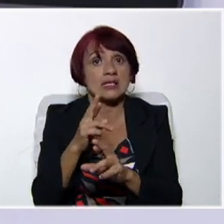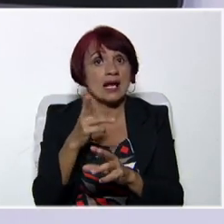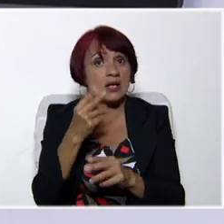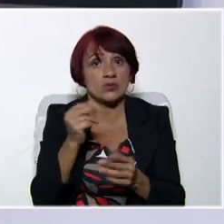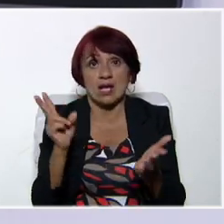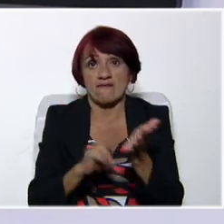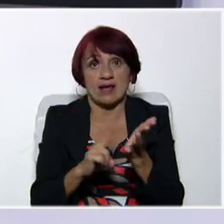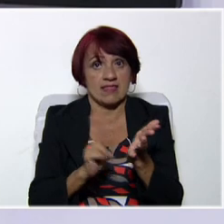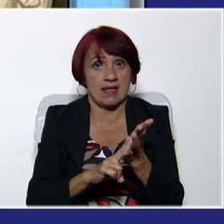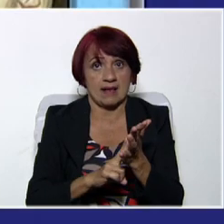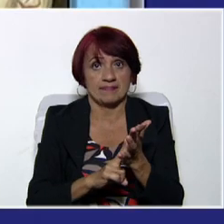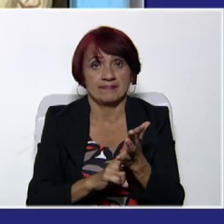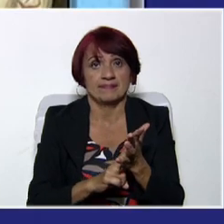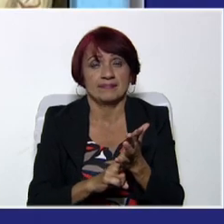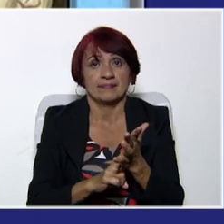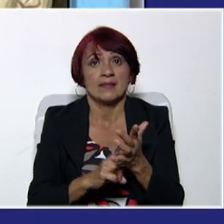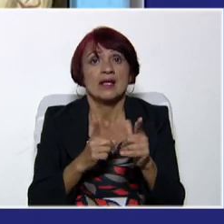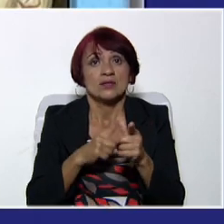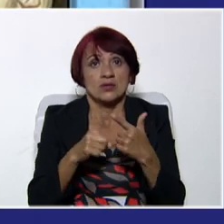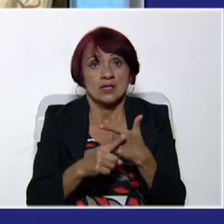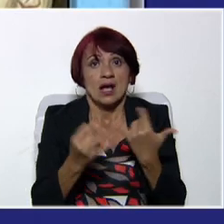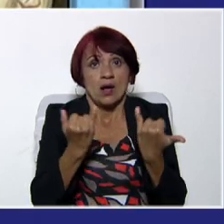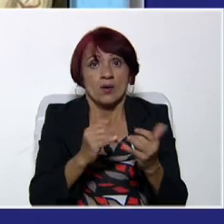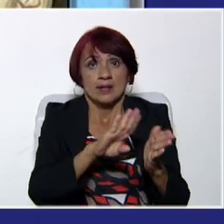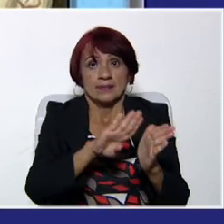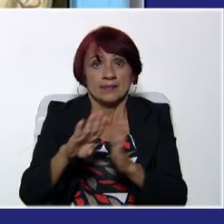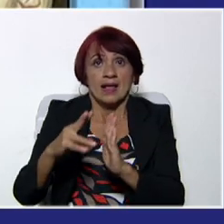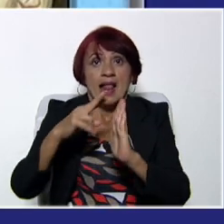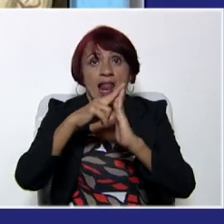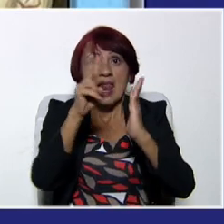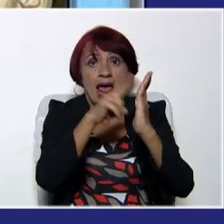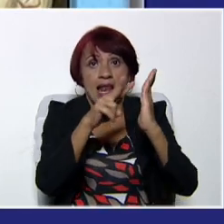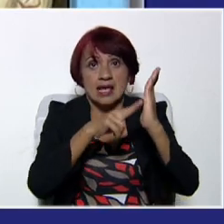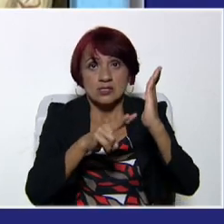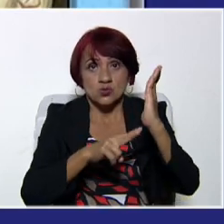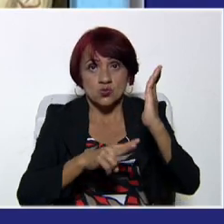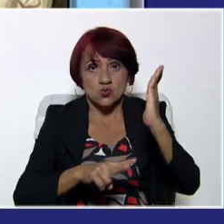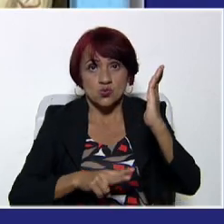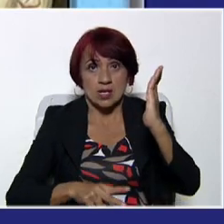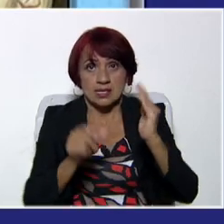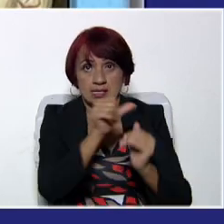Bien. Pasemos ahora a las lecturas de esta semana.